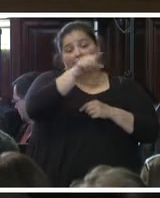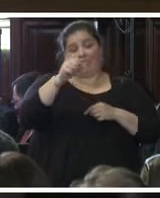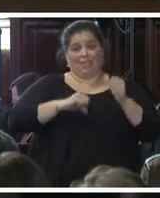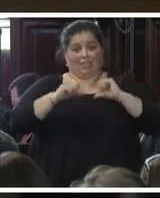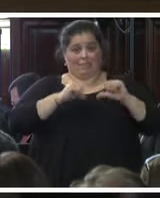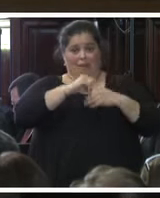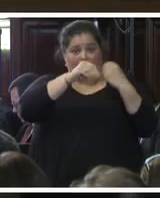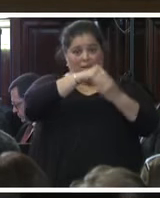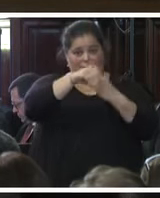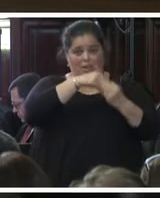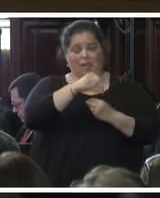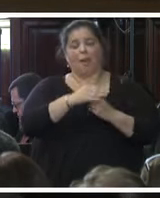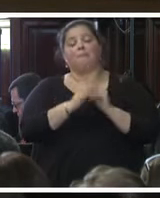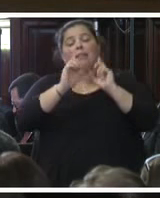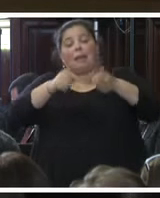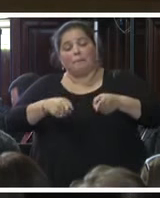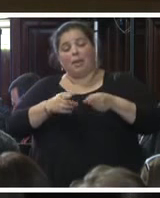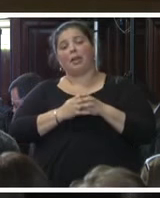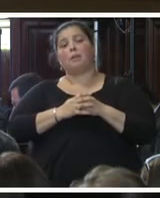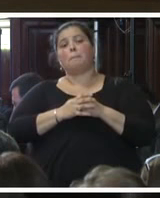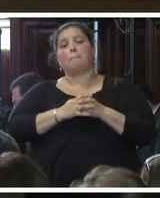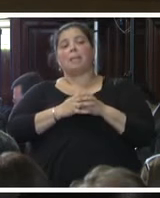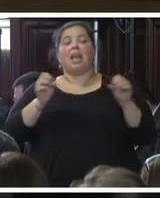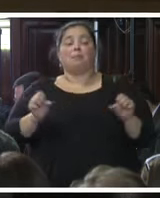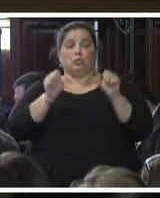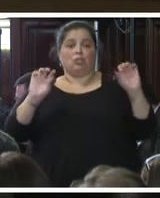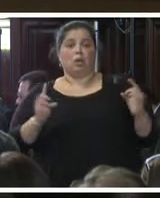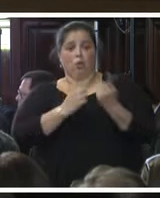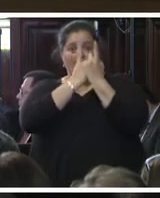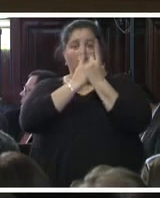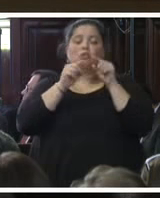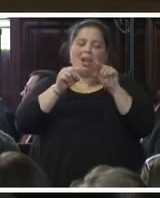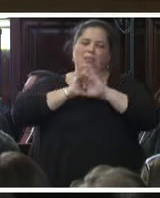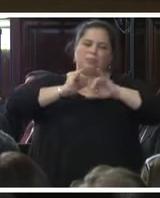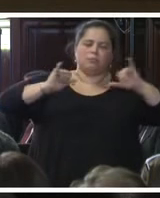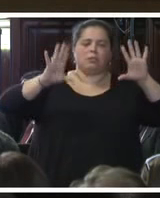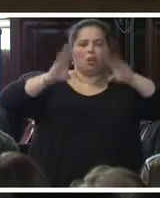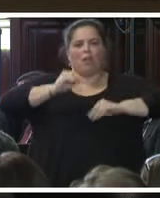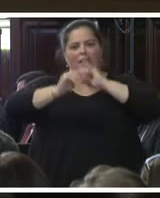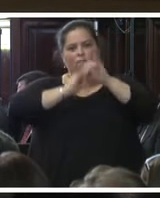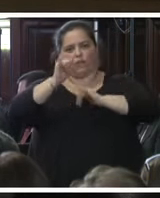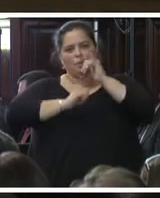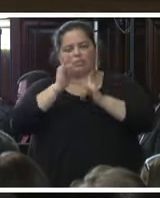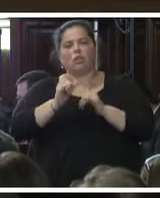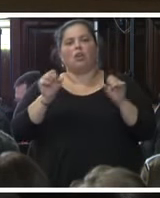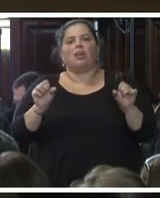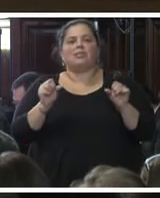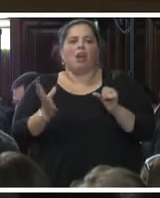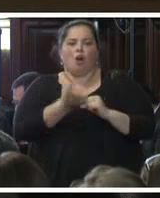propósito, se han celebrado encuentros en los que se ha transmitido la información generada sobre la atención al caso.